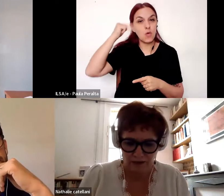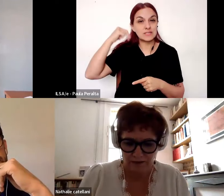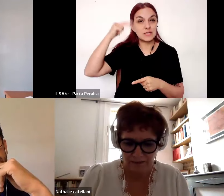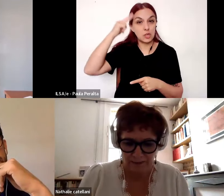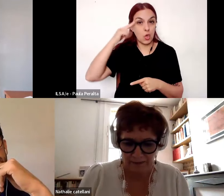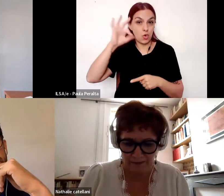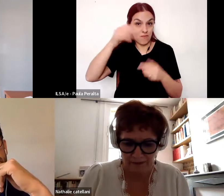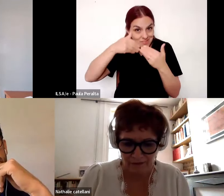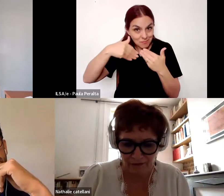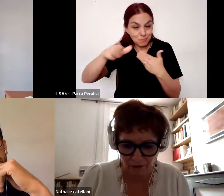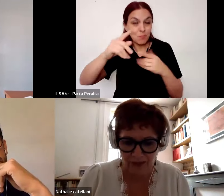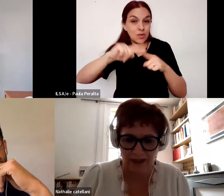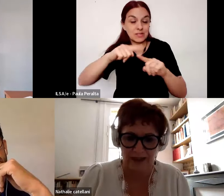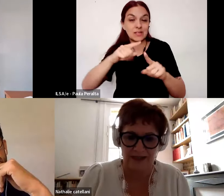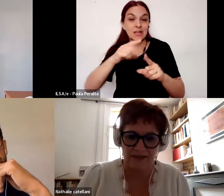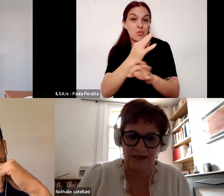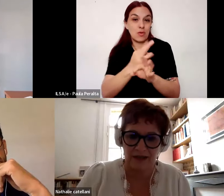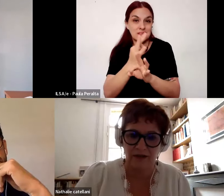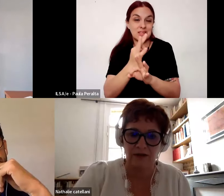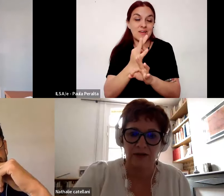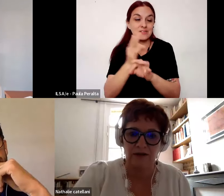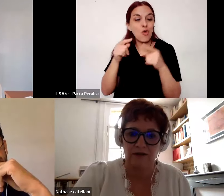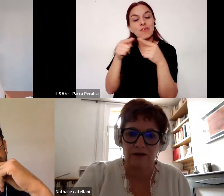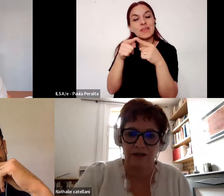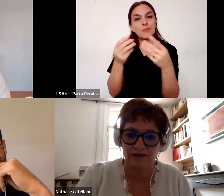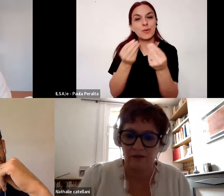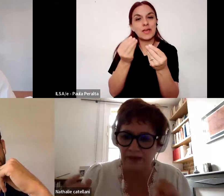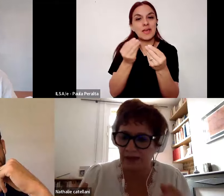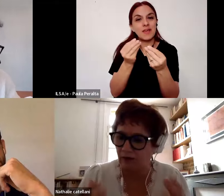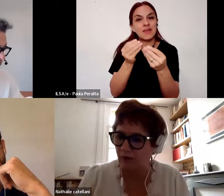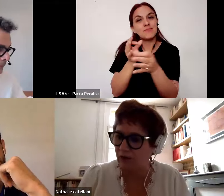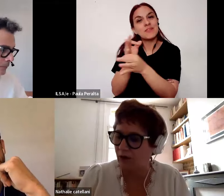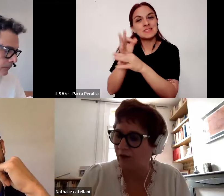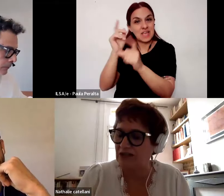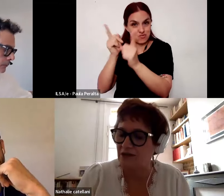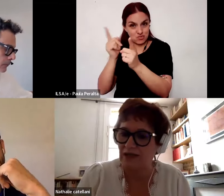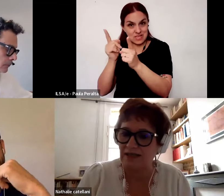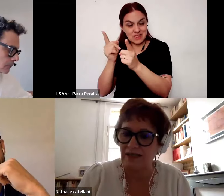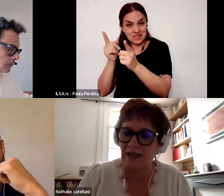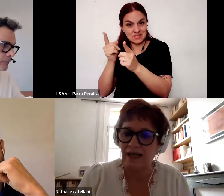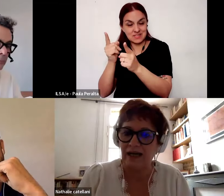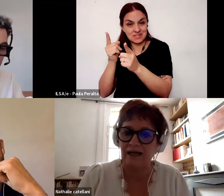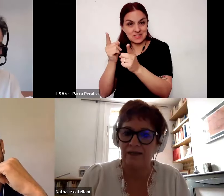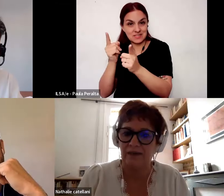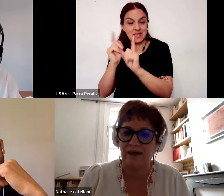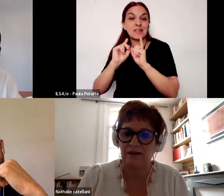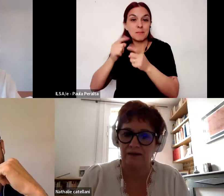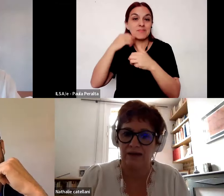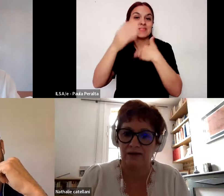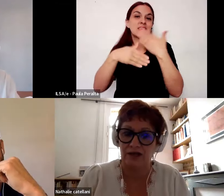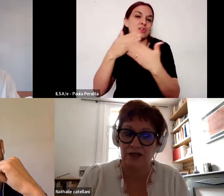estas políticas educativas han querido formar a los docentes y desarrollar su